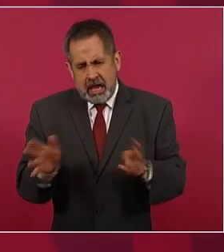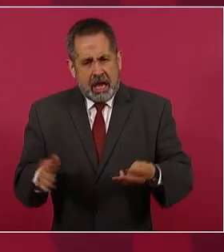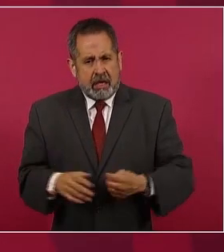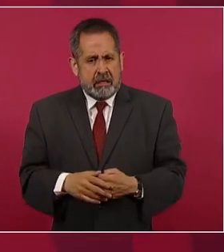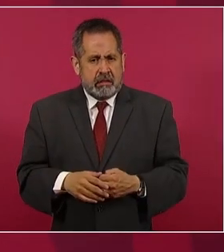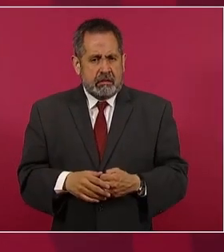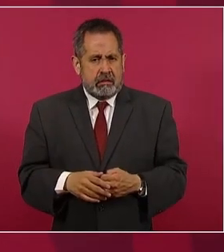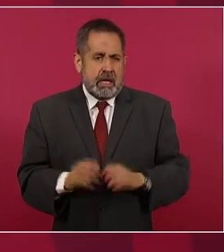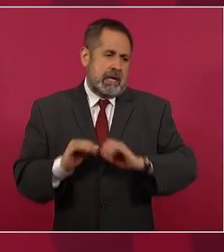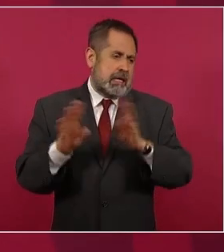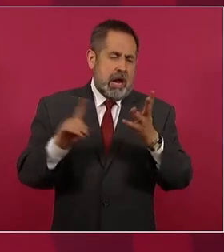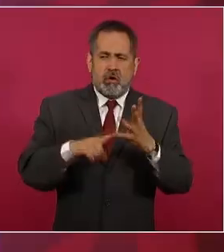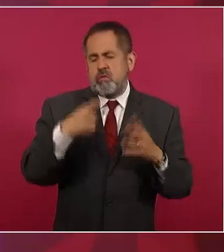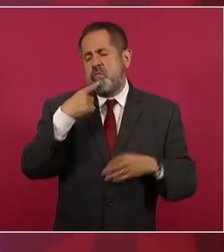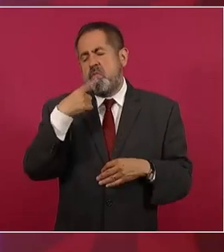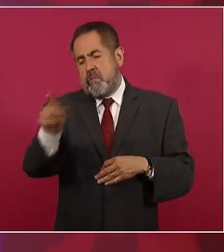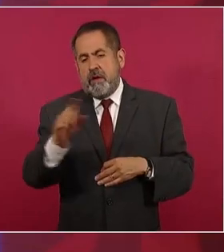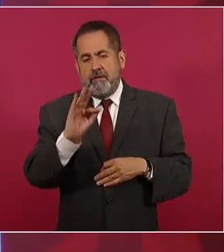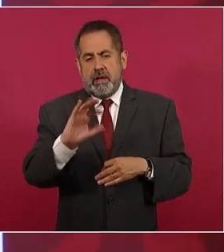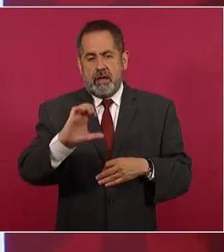Desde luego denuncié a Calerón